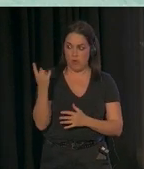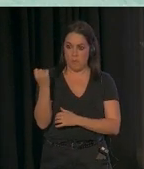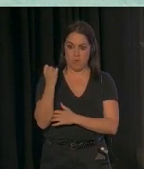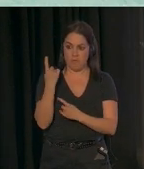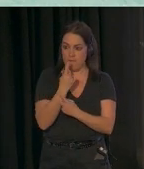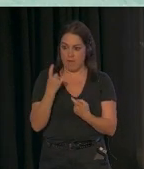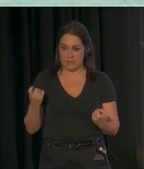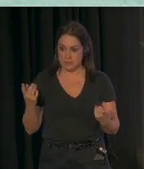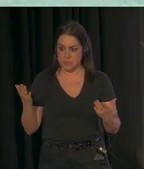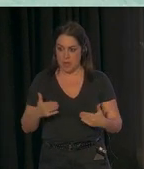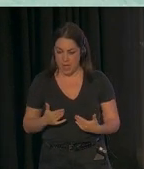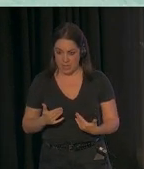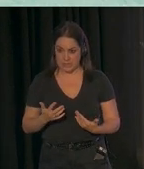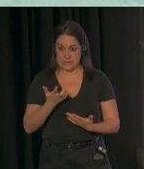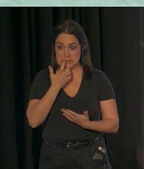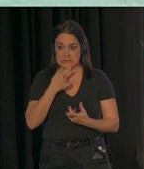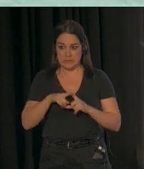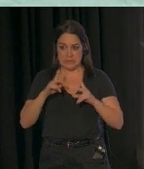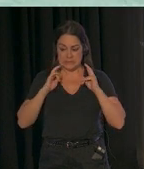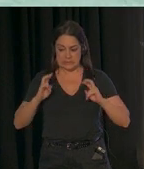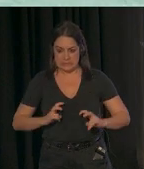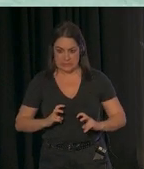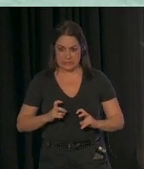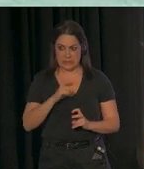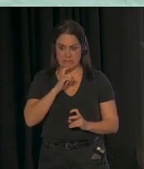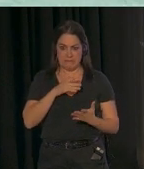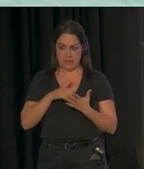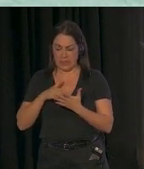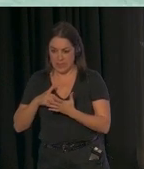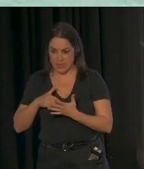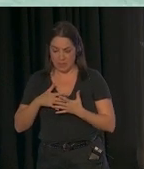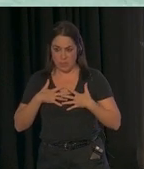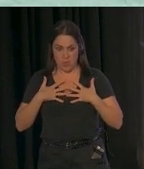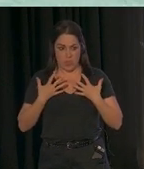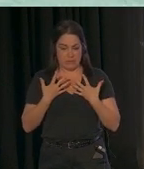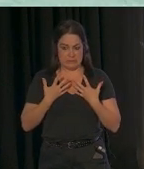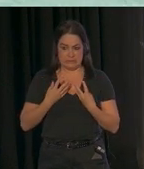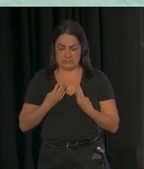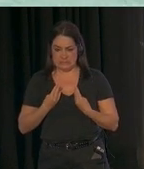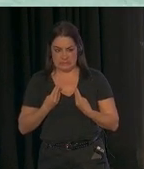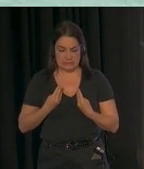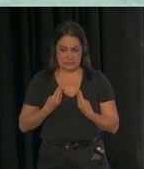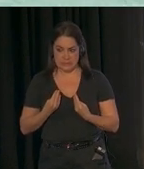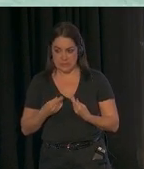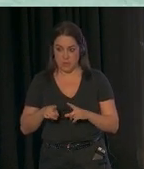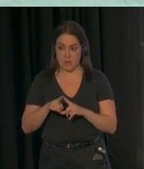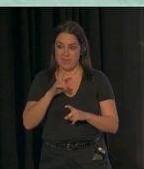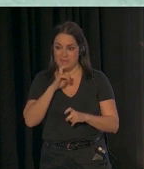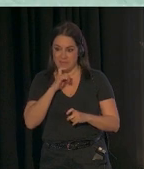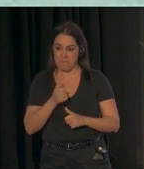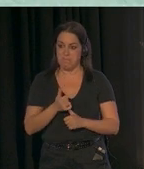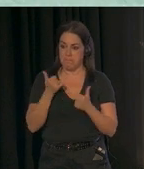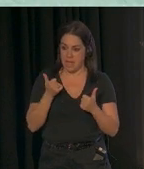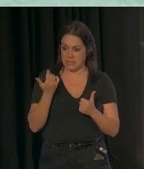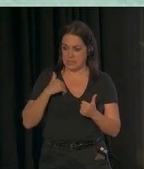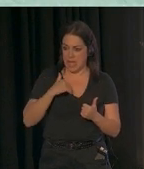Pero cuando se experimenta ese estrés y esas dificultades emocionales, empieza a ser aún más difícil hacer algo que ya